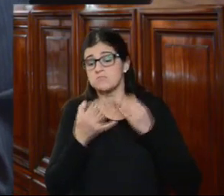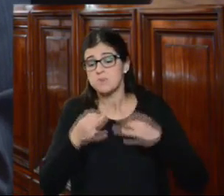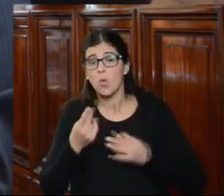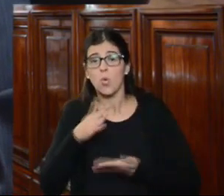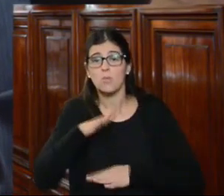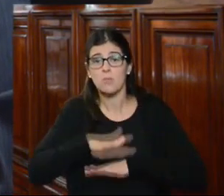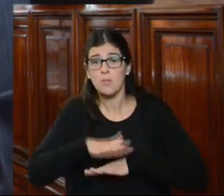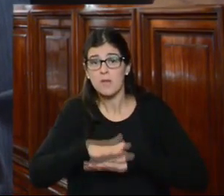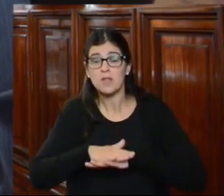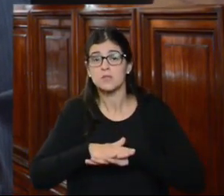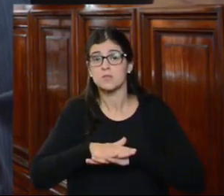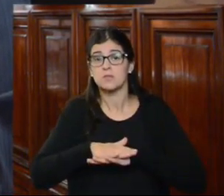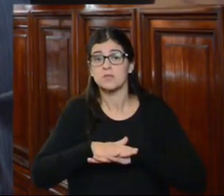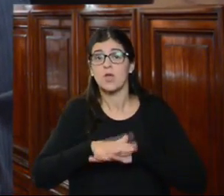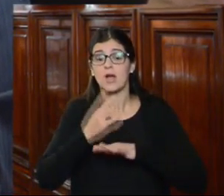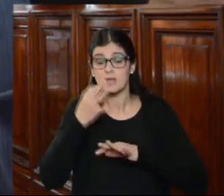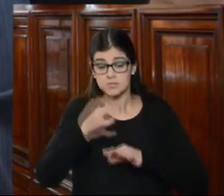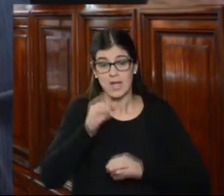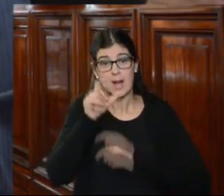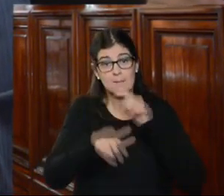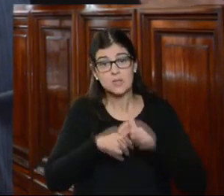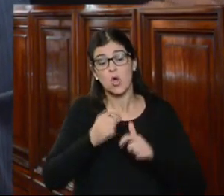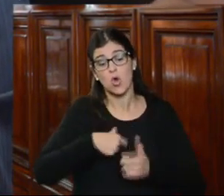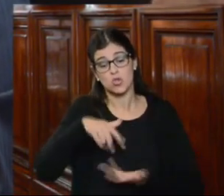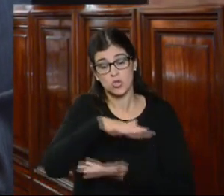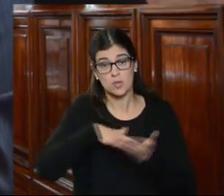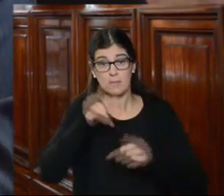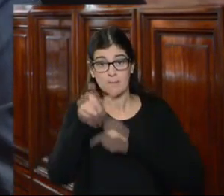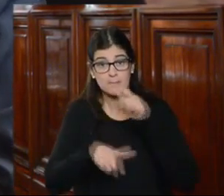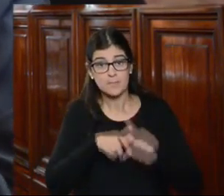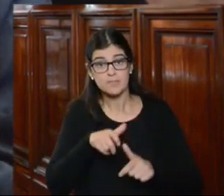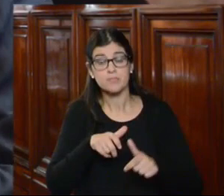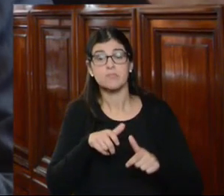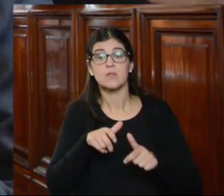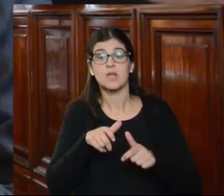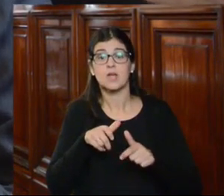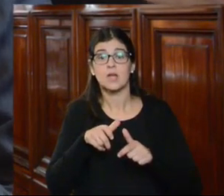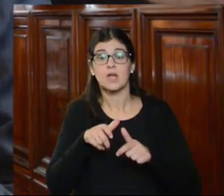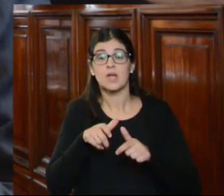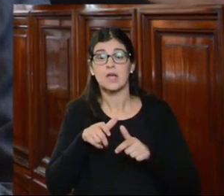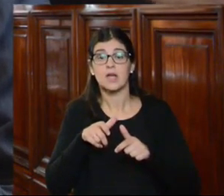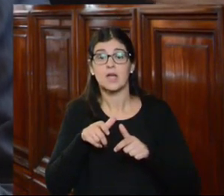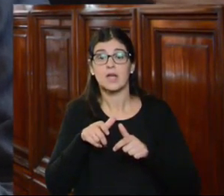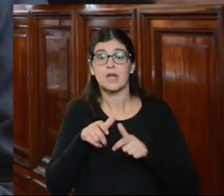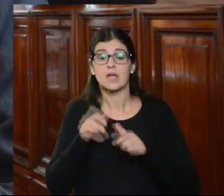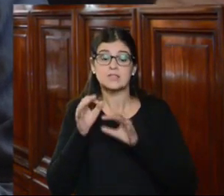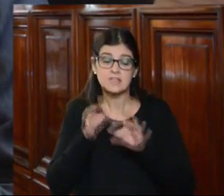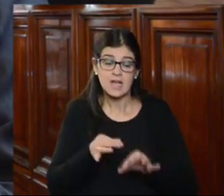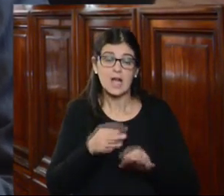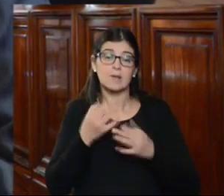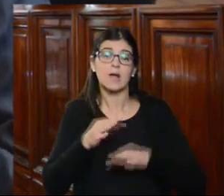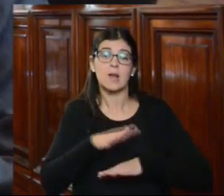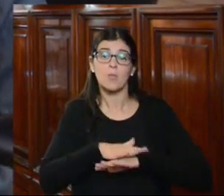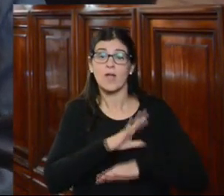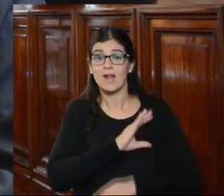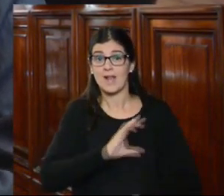a través de la cual las personas o la sociedad civil llega a la jurisdicción del estado